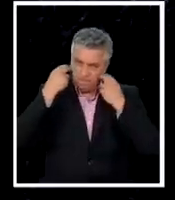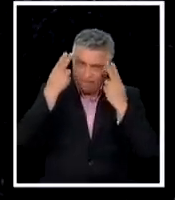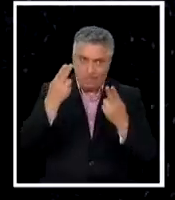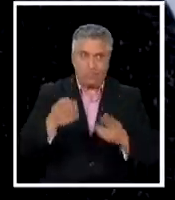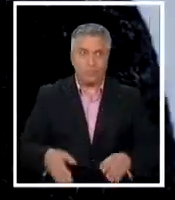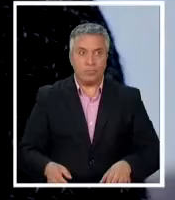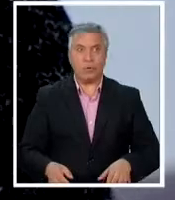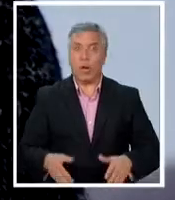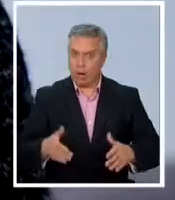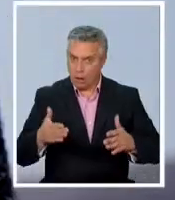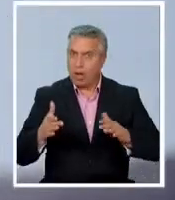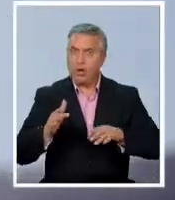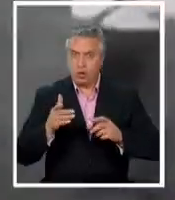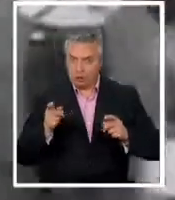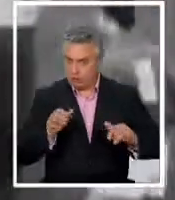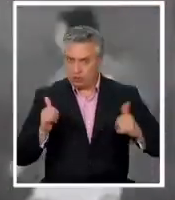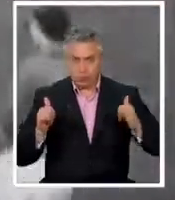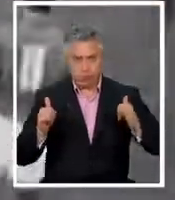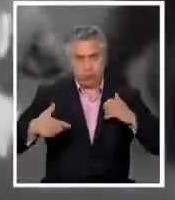guapos en la cancha